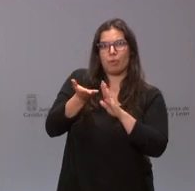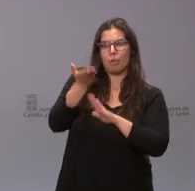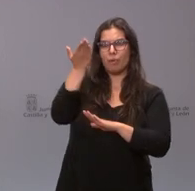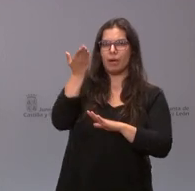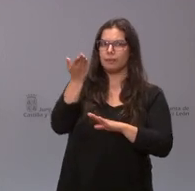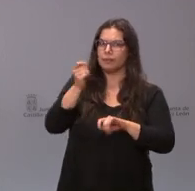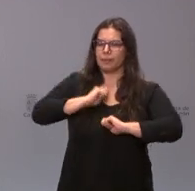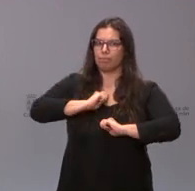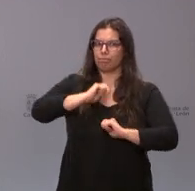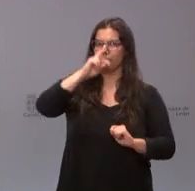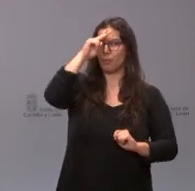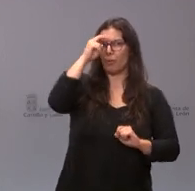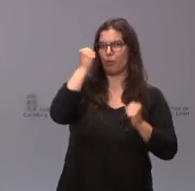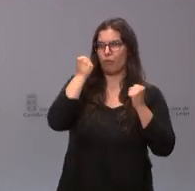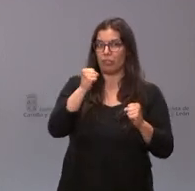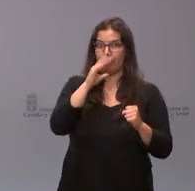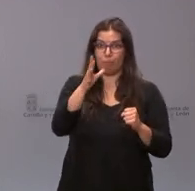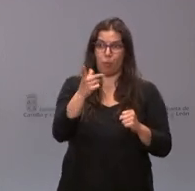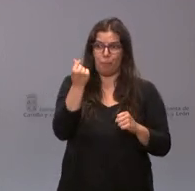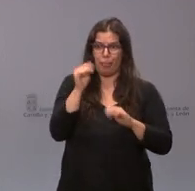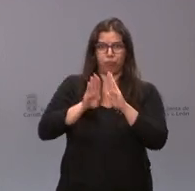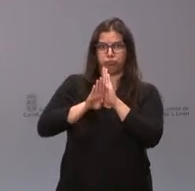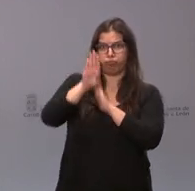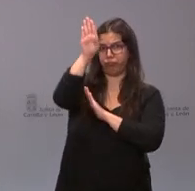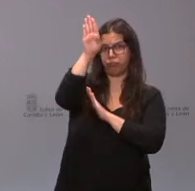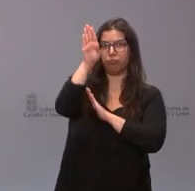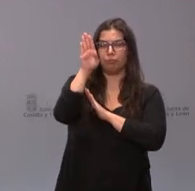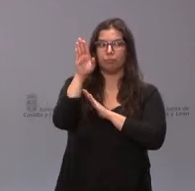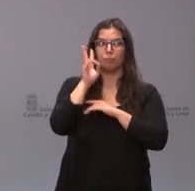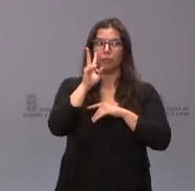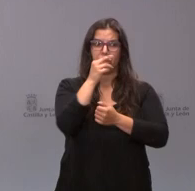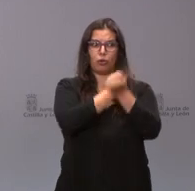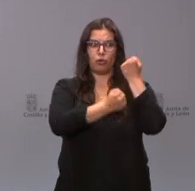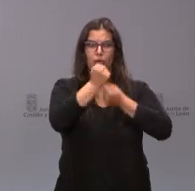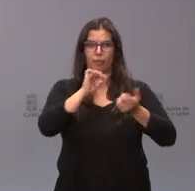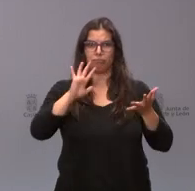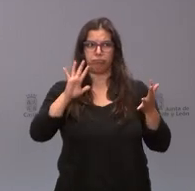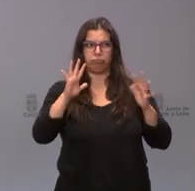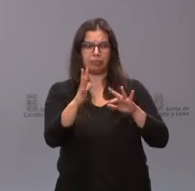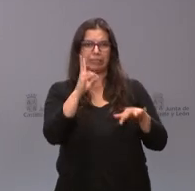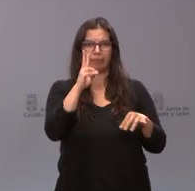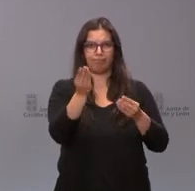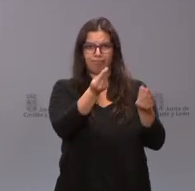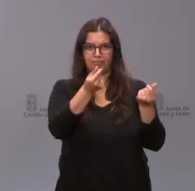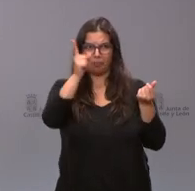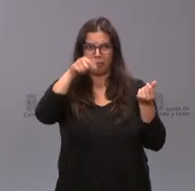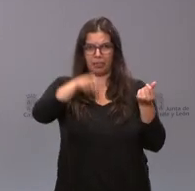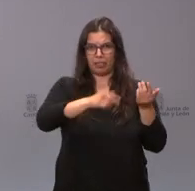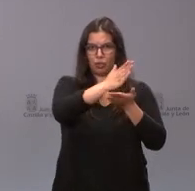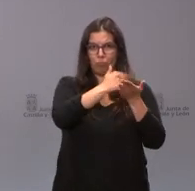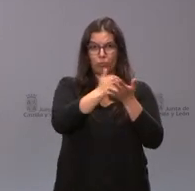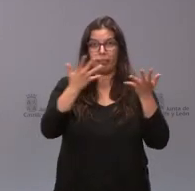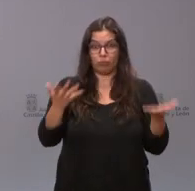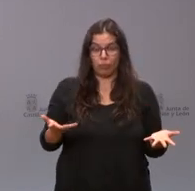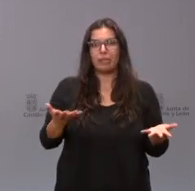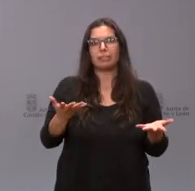preocupación sobre la evolución económica tal y como venimos también detectando en nuestra comunidad autónoma. Es muy positivo poner a disposición de la